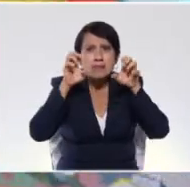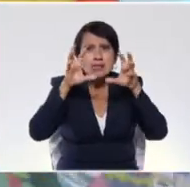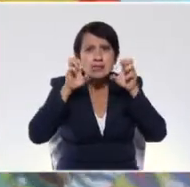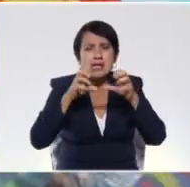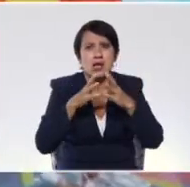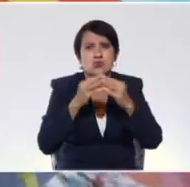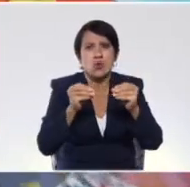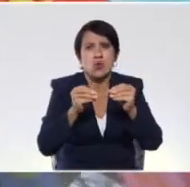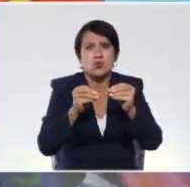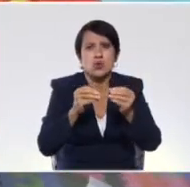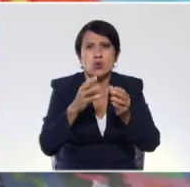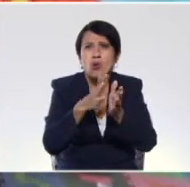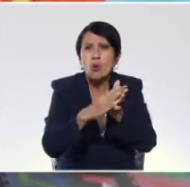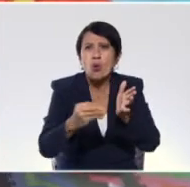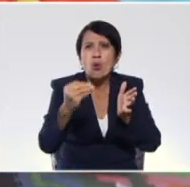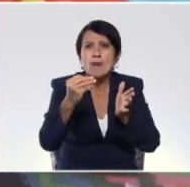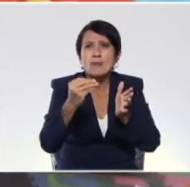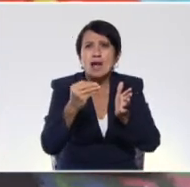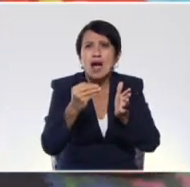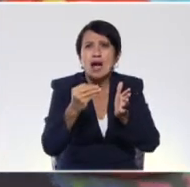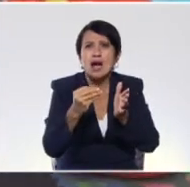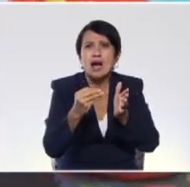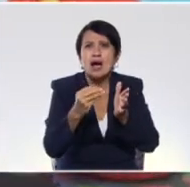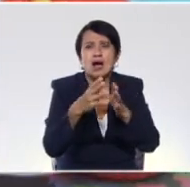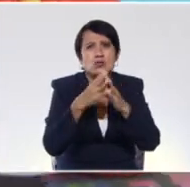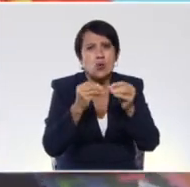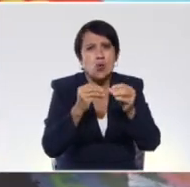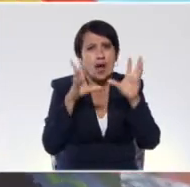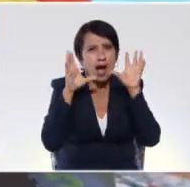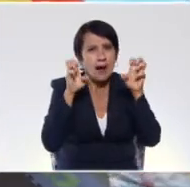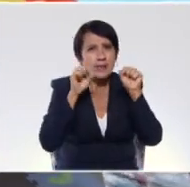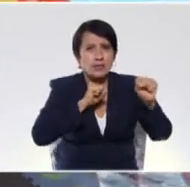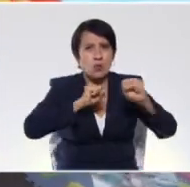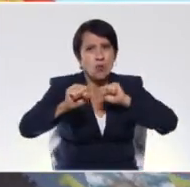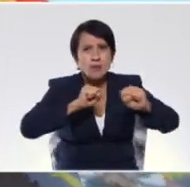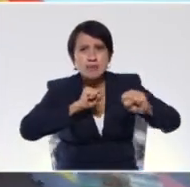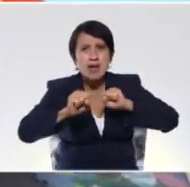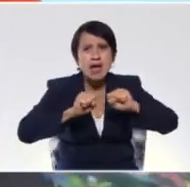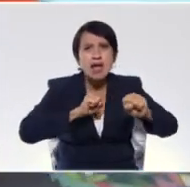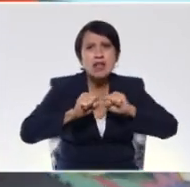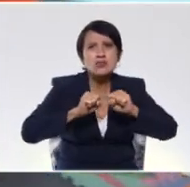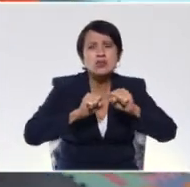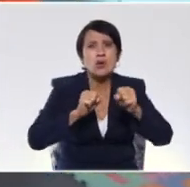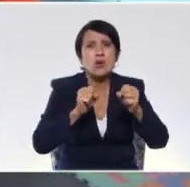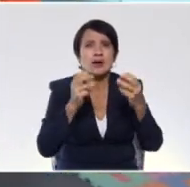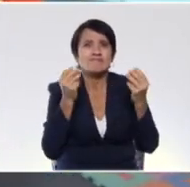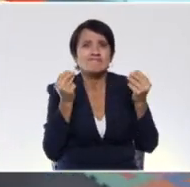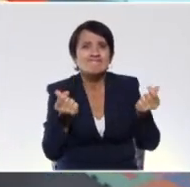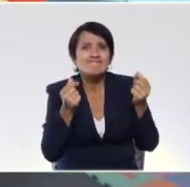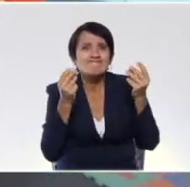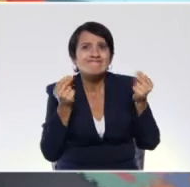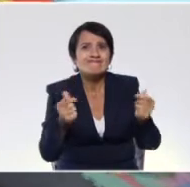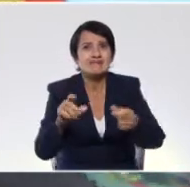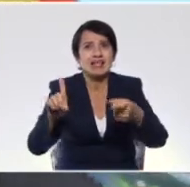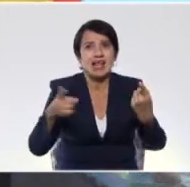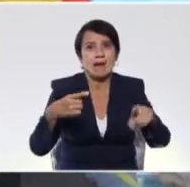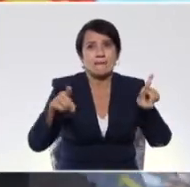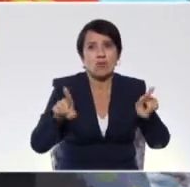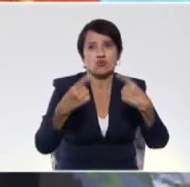seguir instrucciones, este, de aprender a hacer los movimientos al ritmo de la música.